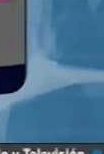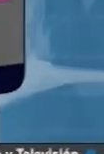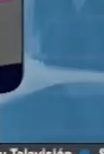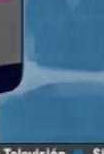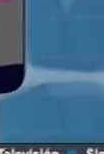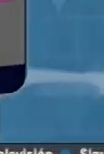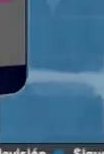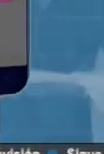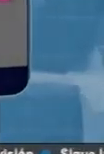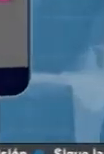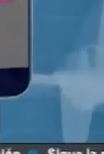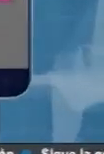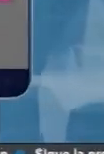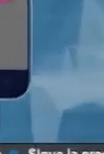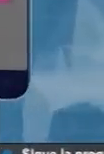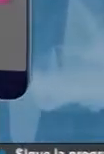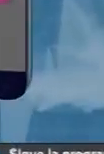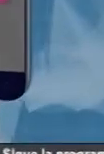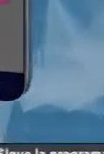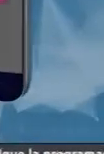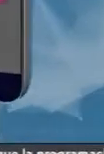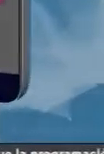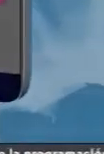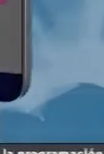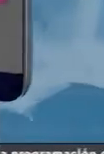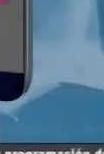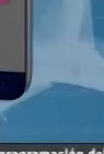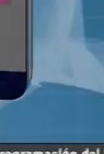están manteniendo ahí por el rango de los 150.